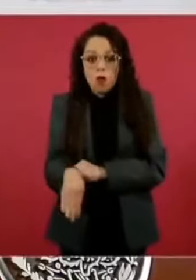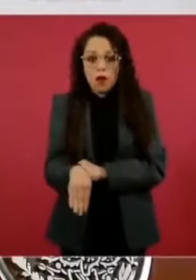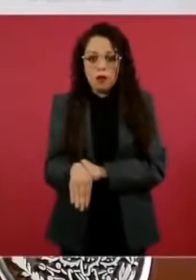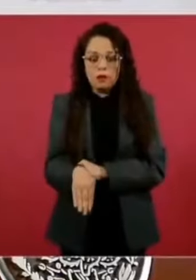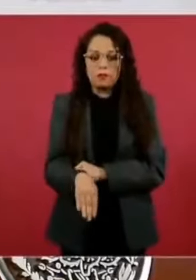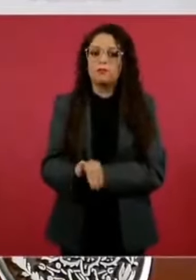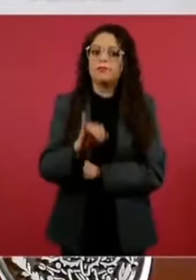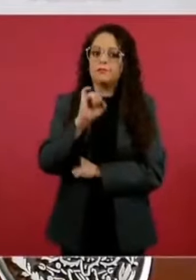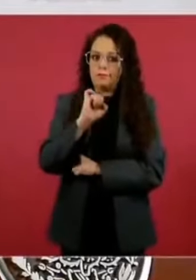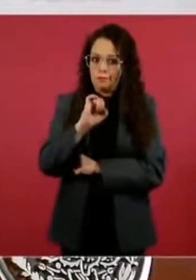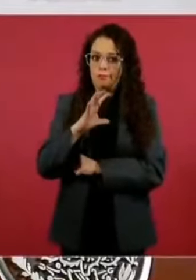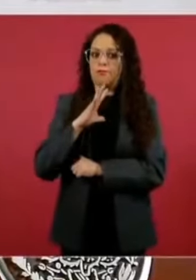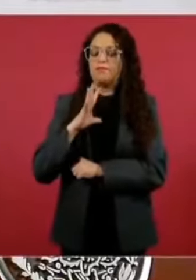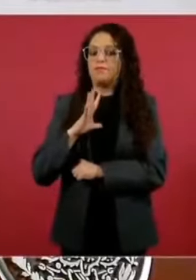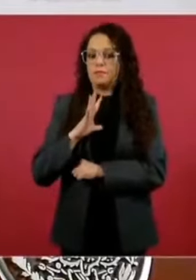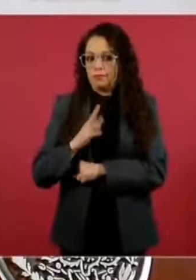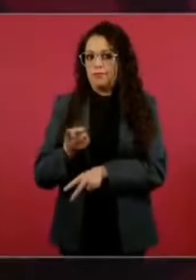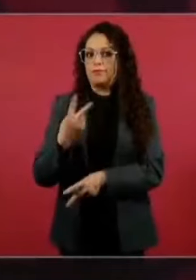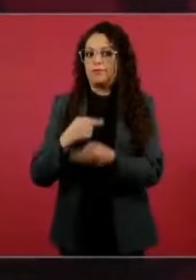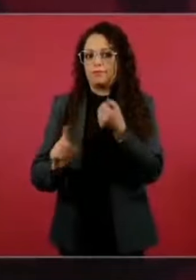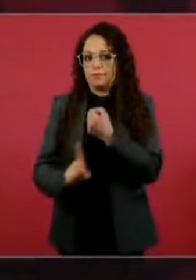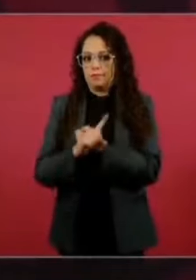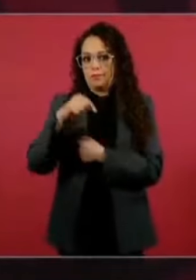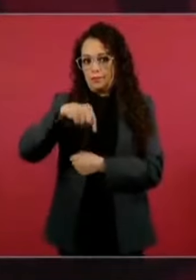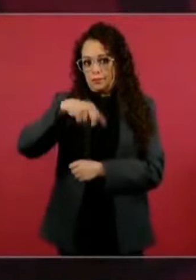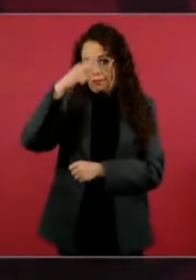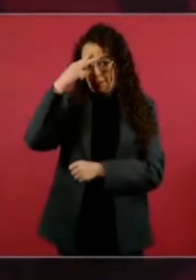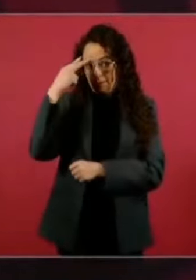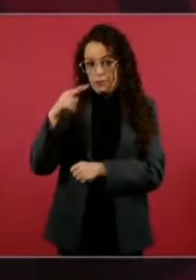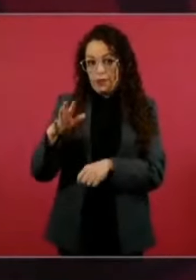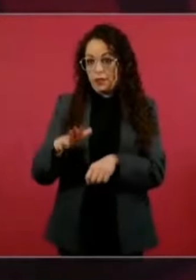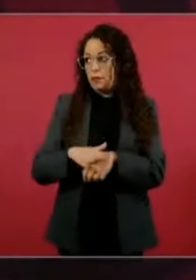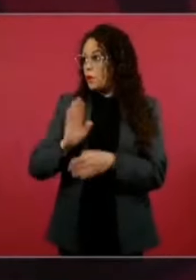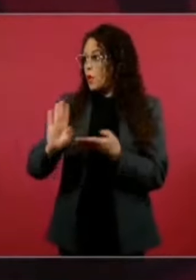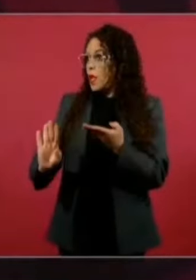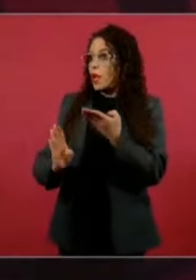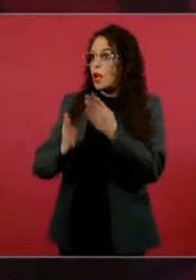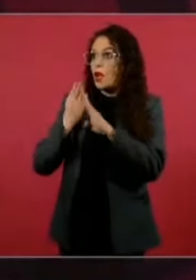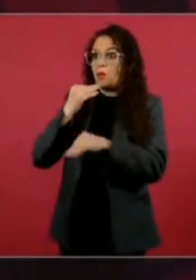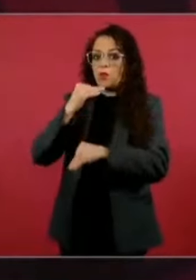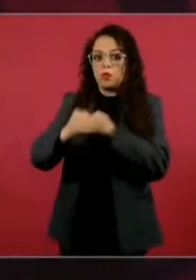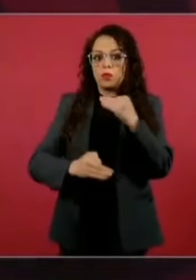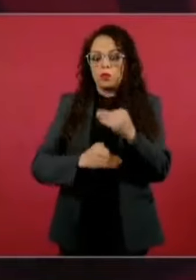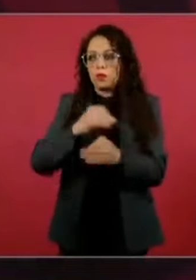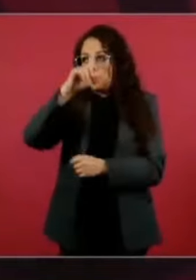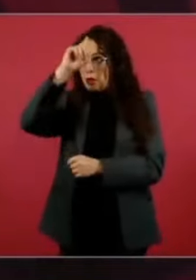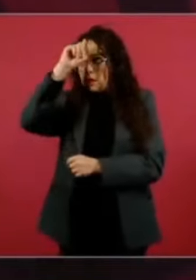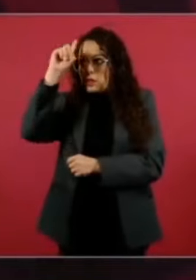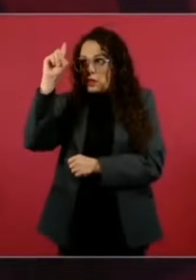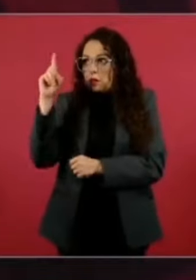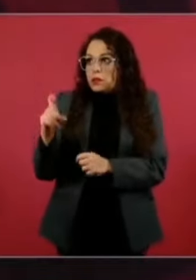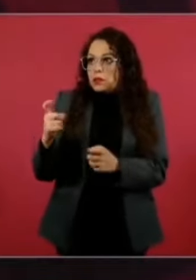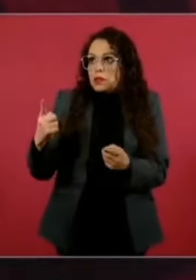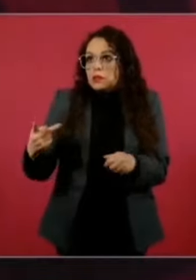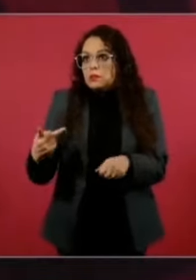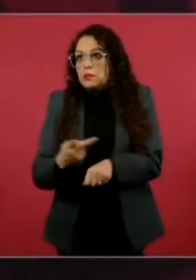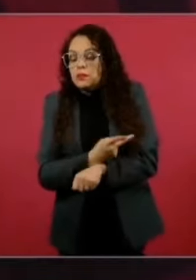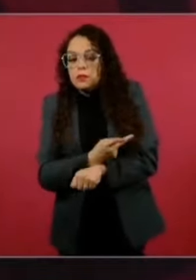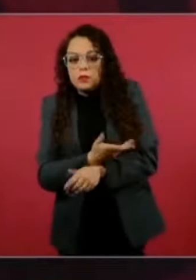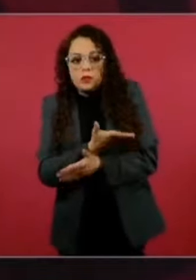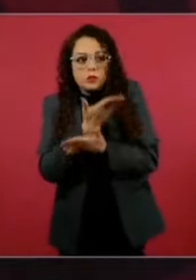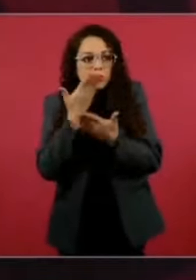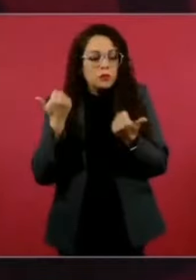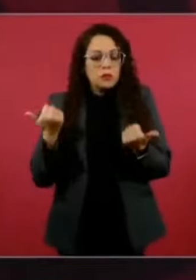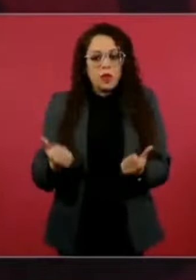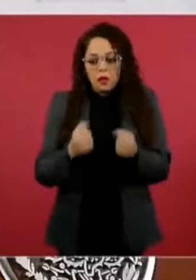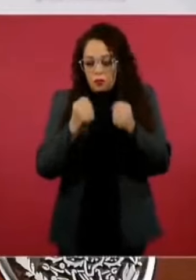incertidumbre. En Estados Unidos y en el mundo es